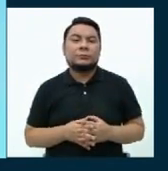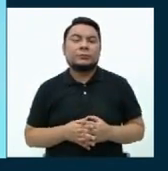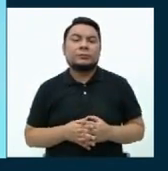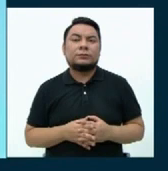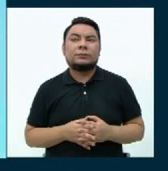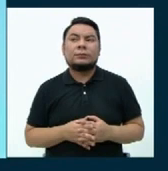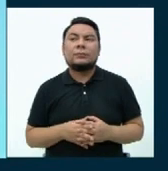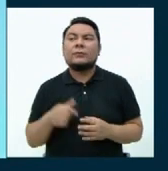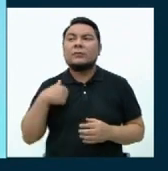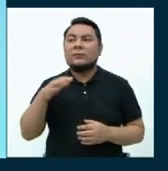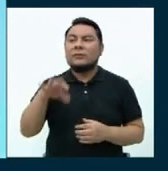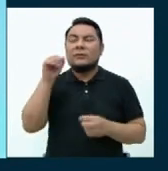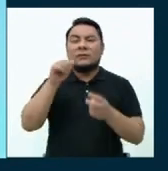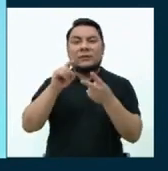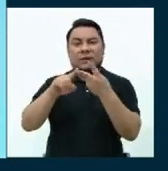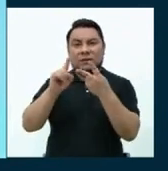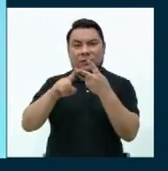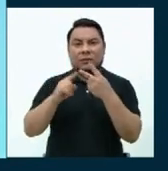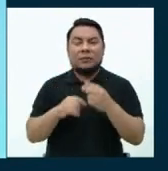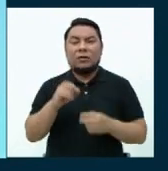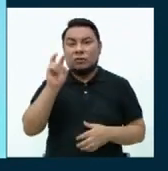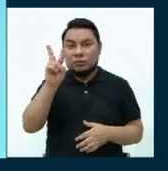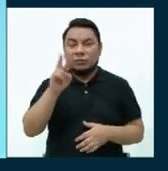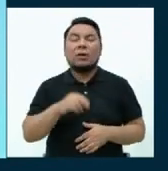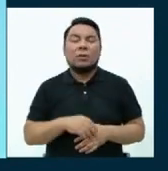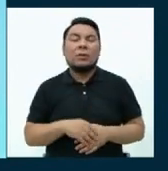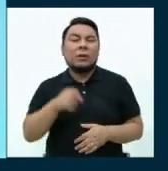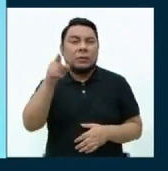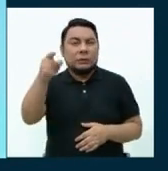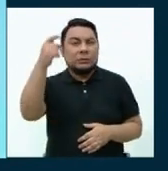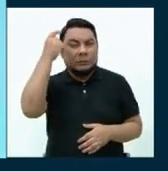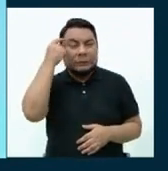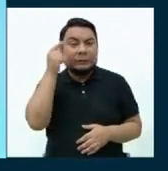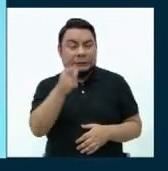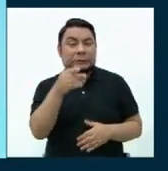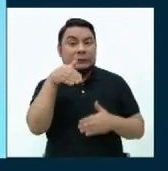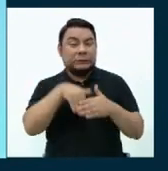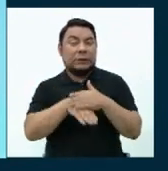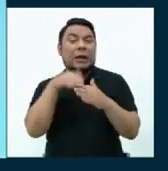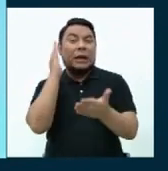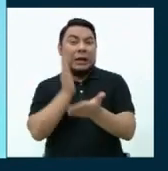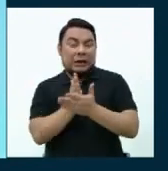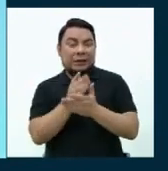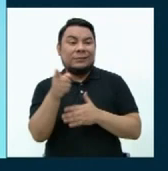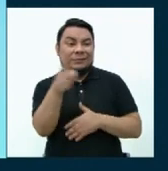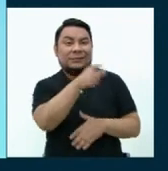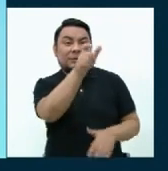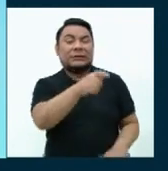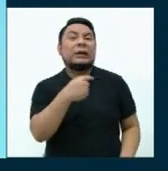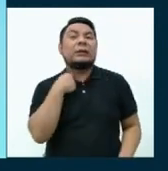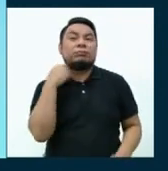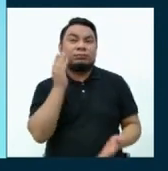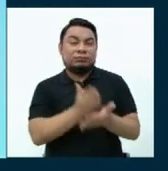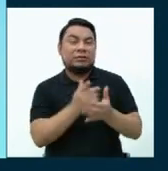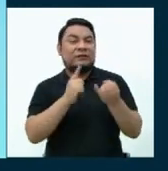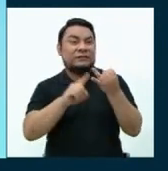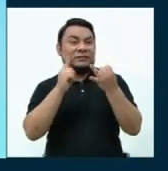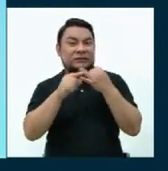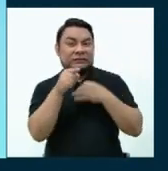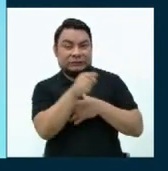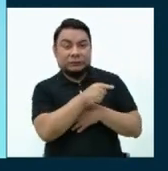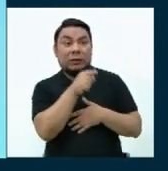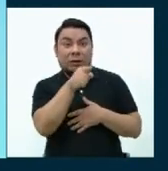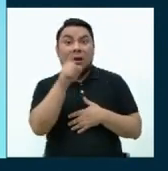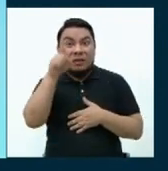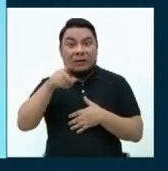Elijo la pregunta 2. La 2. ¿Considera usted que dentro de las penas impuestas a los sentenciados por diversos delitos se debe